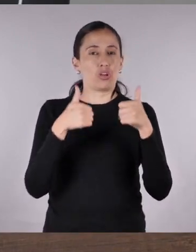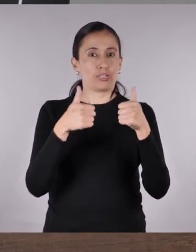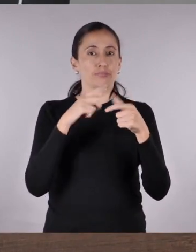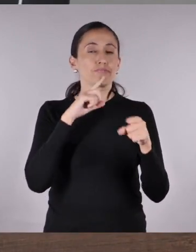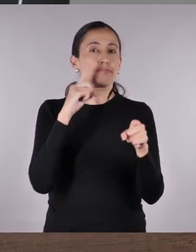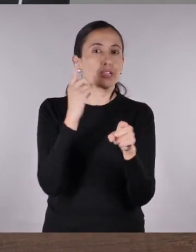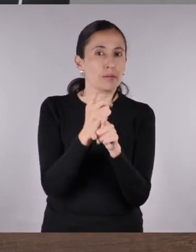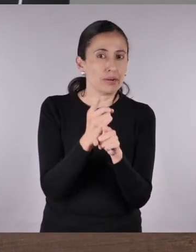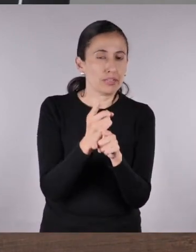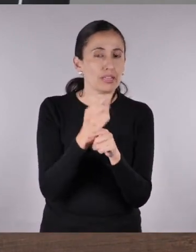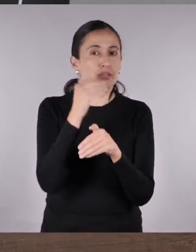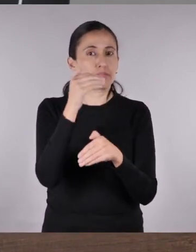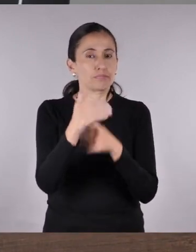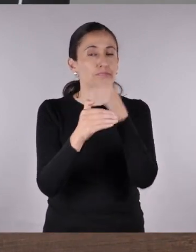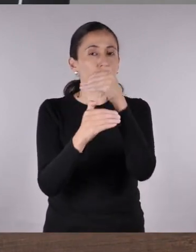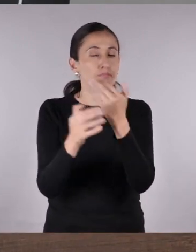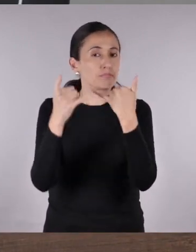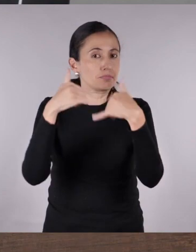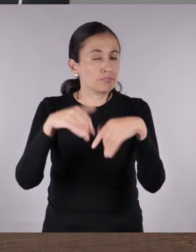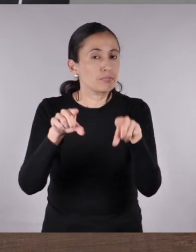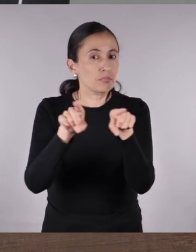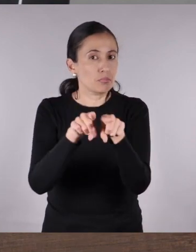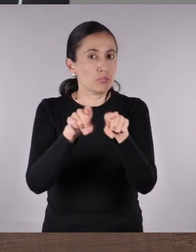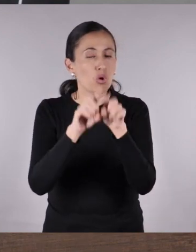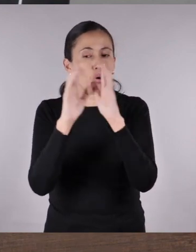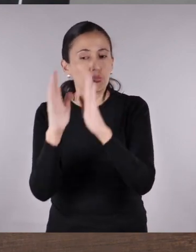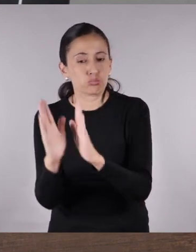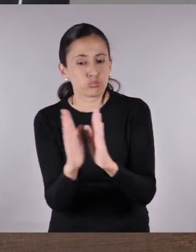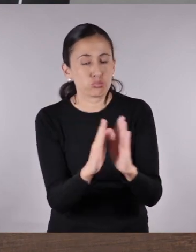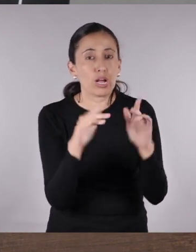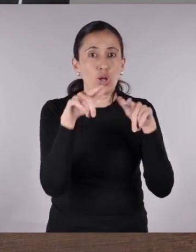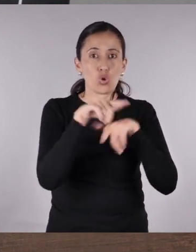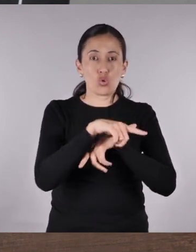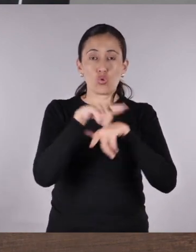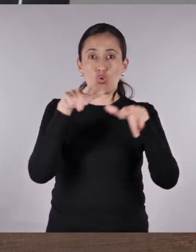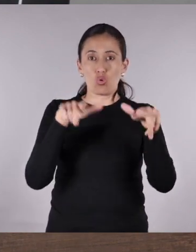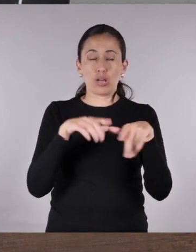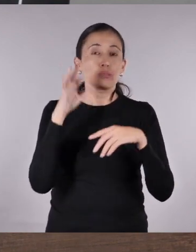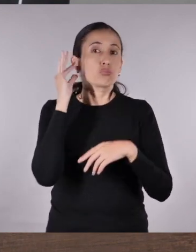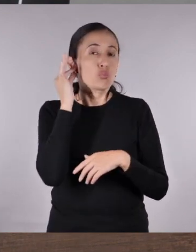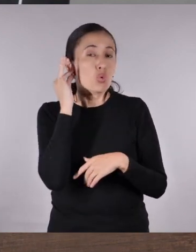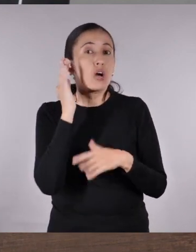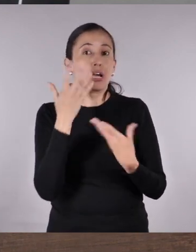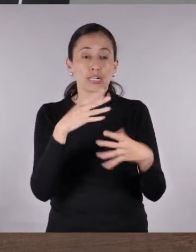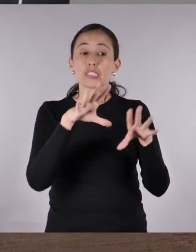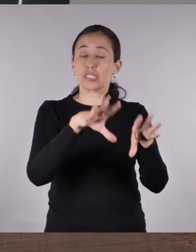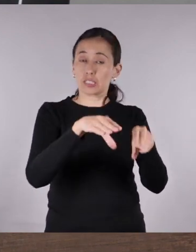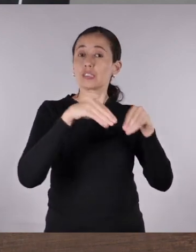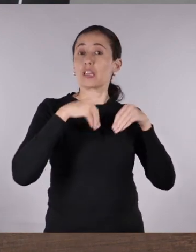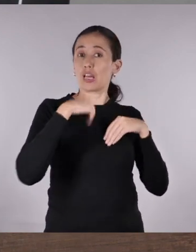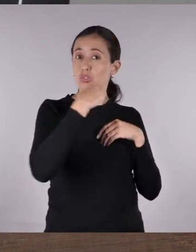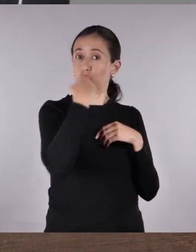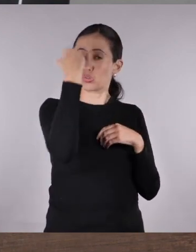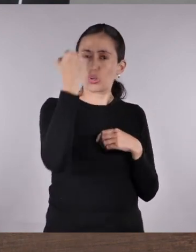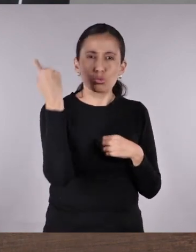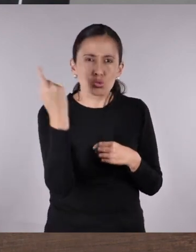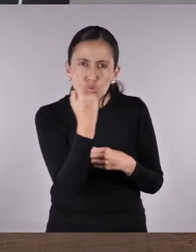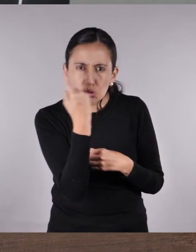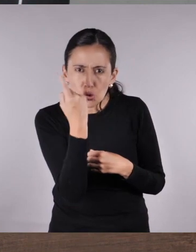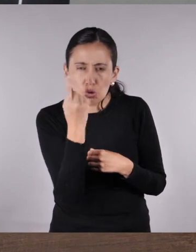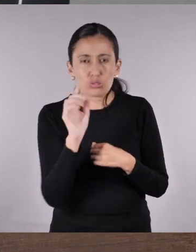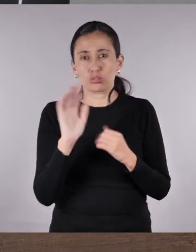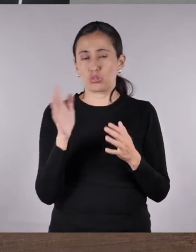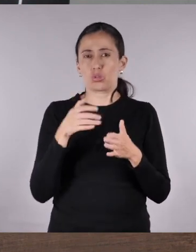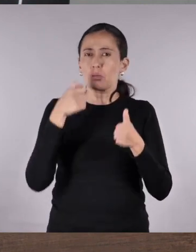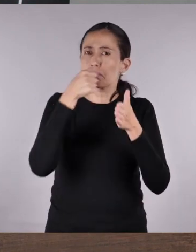En verdad, estamos en épocas de cambio y las mujeres hemos ganado espacios. Pero quiero recordarles que esto no se ha dado solo.